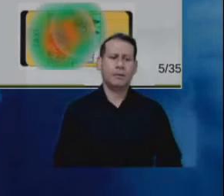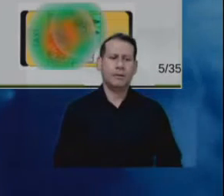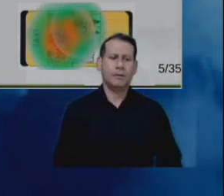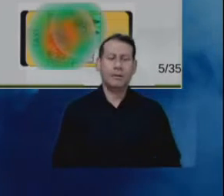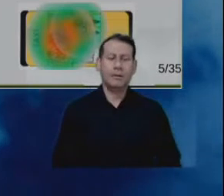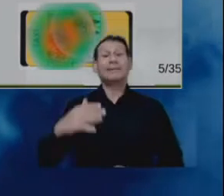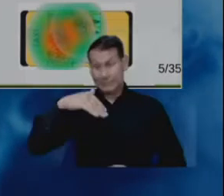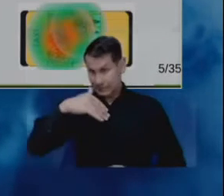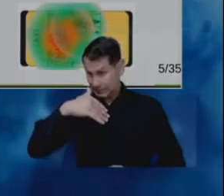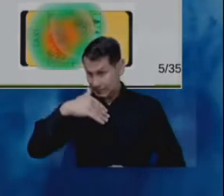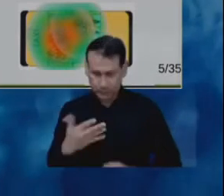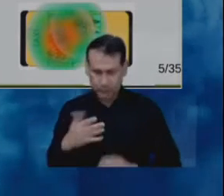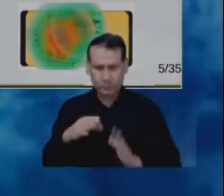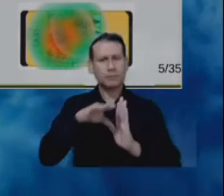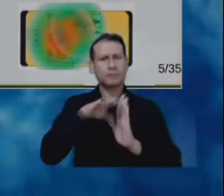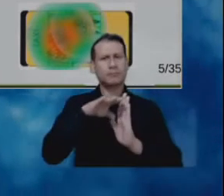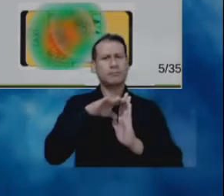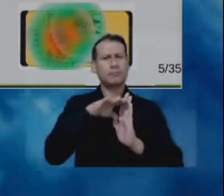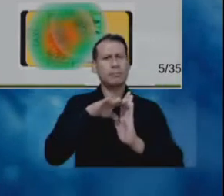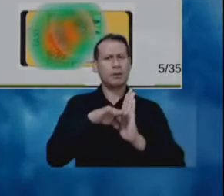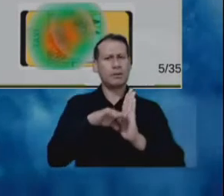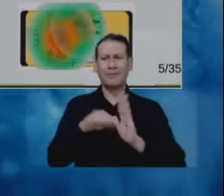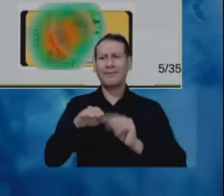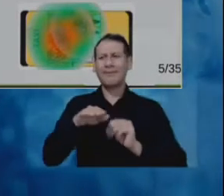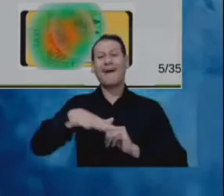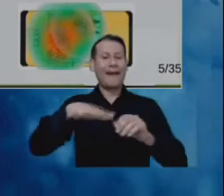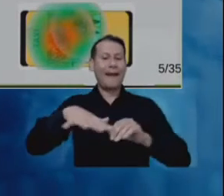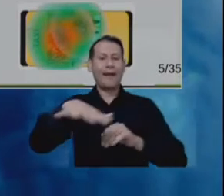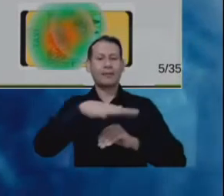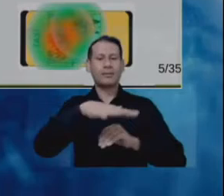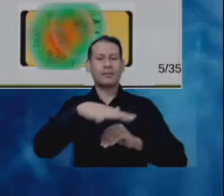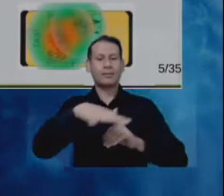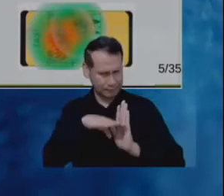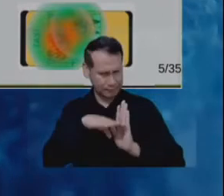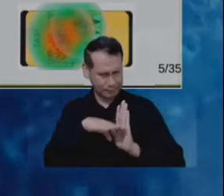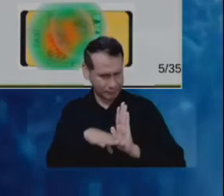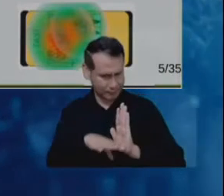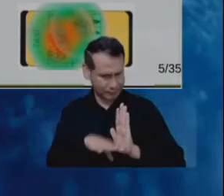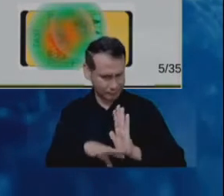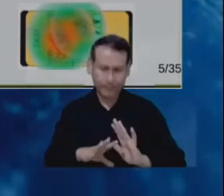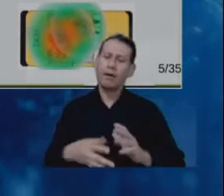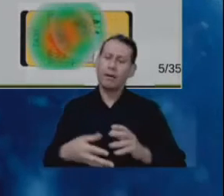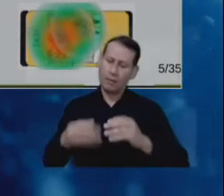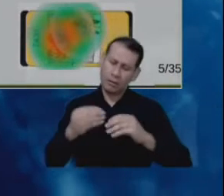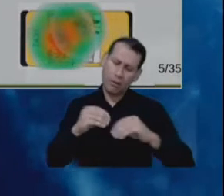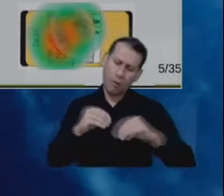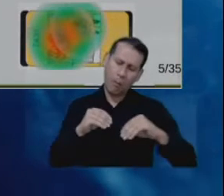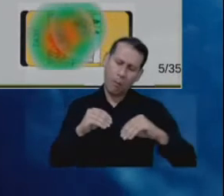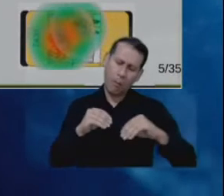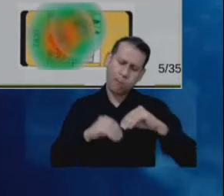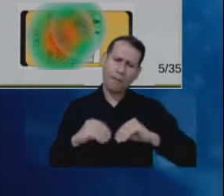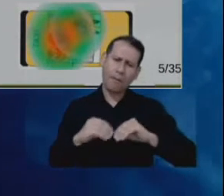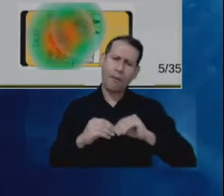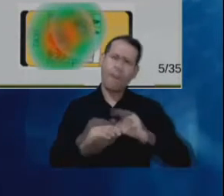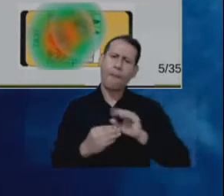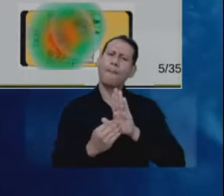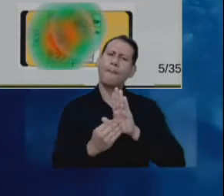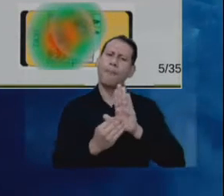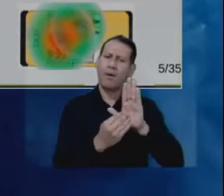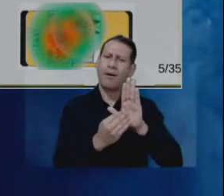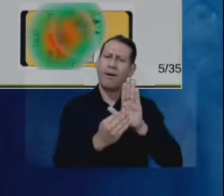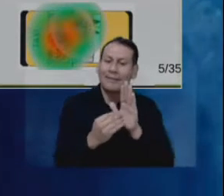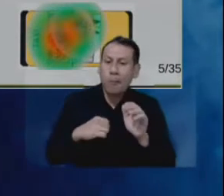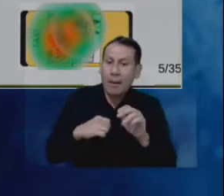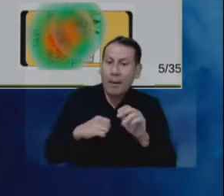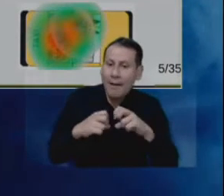el escenario, se genera un modelo de fuente de campo dentro de la simulación electromagnética, donde se tratan de